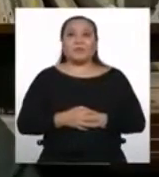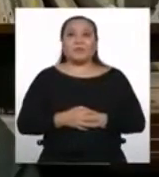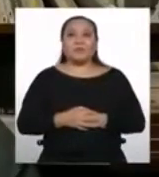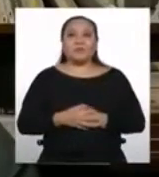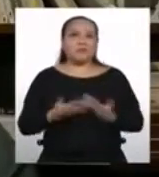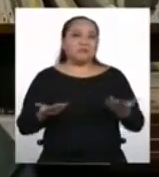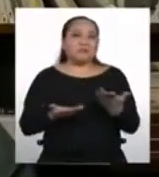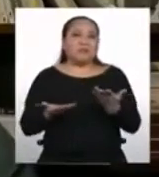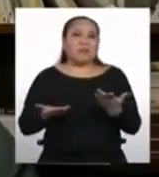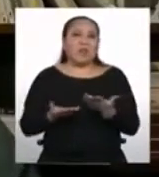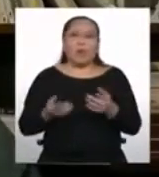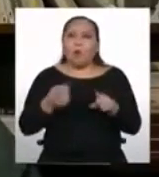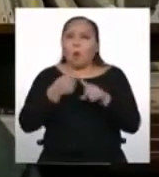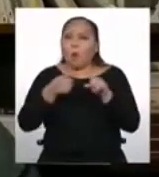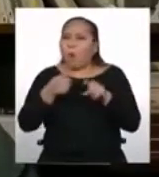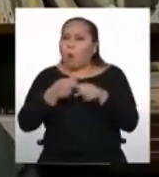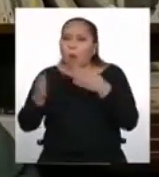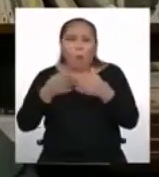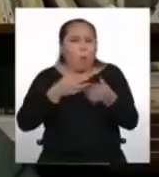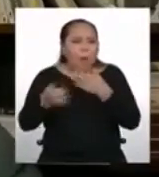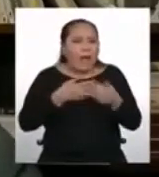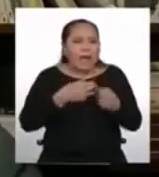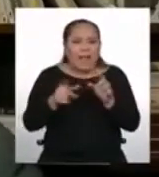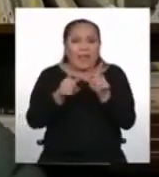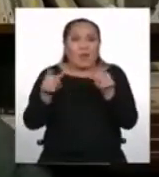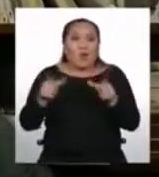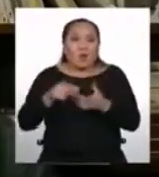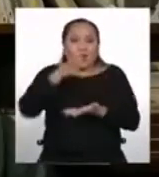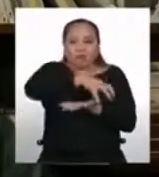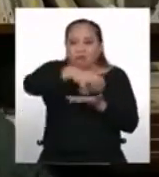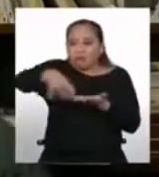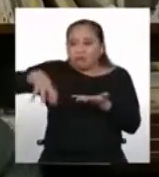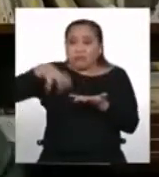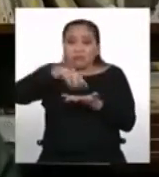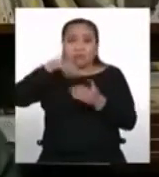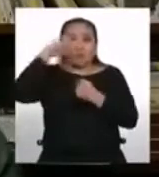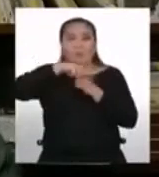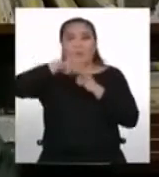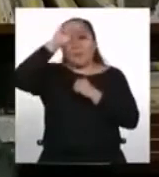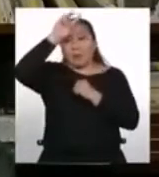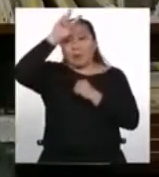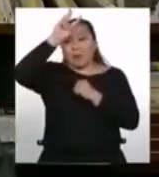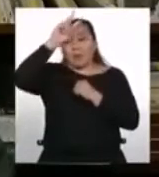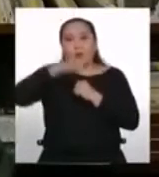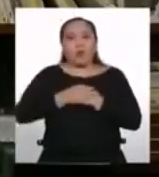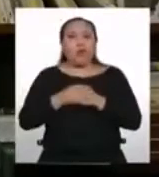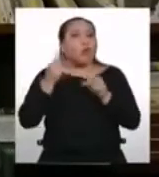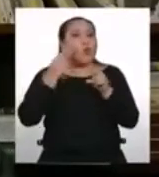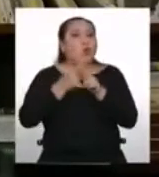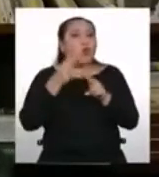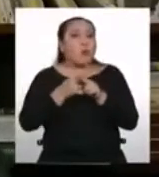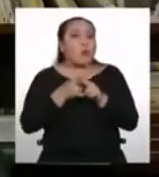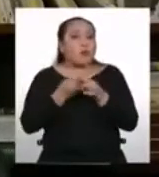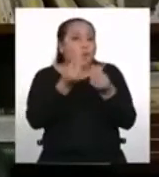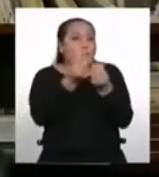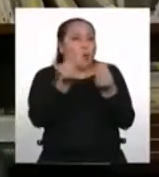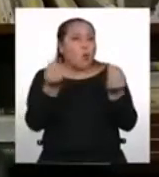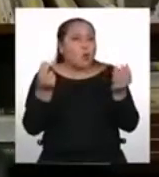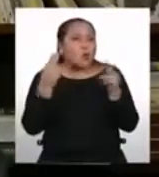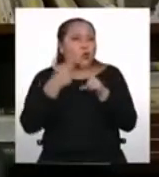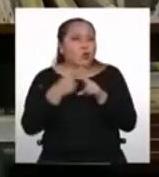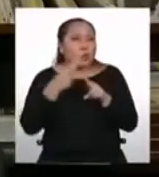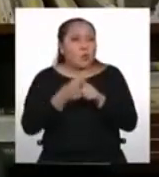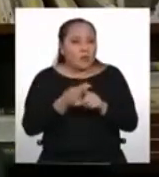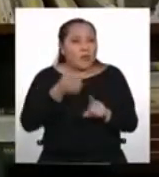en cualquier rincón de nuestro país, los nombres de los lugares, en su mayoría están en